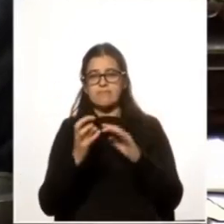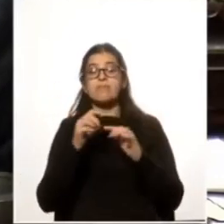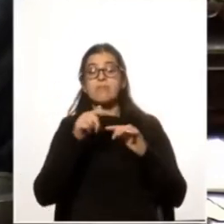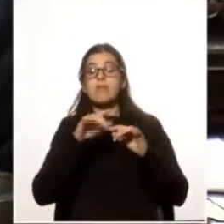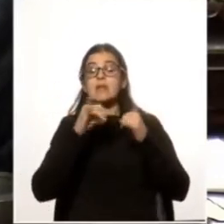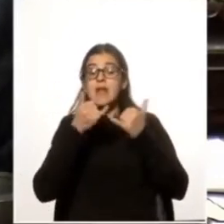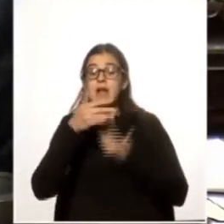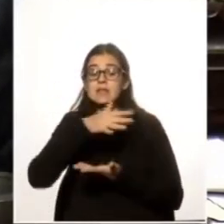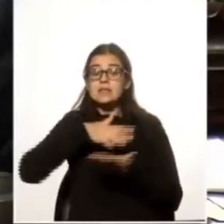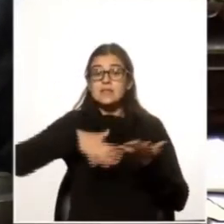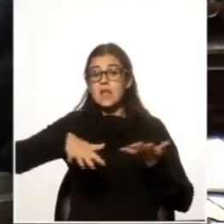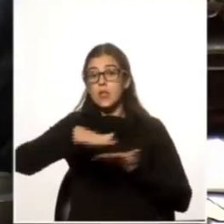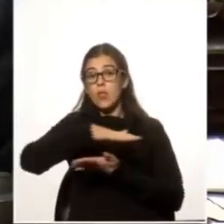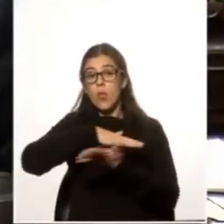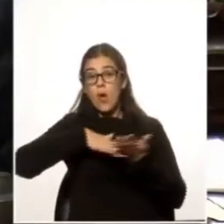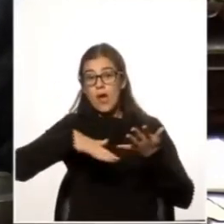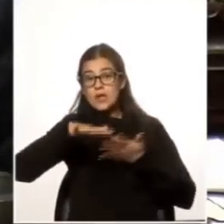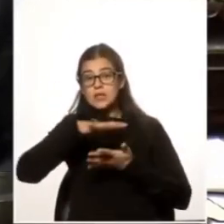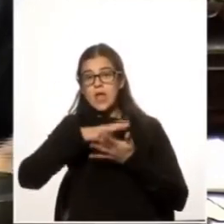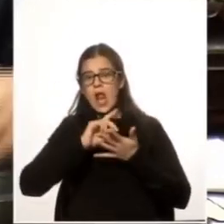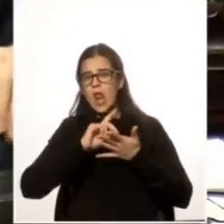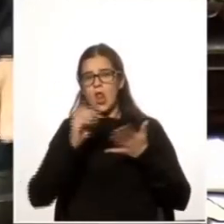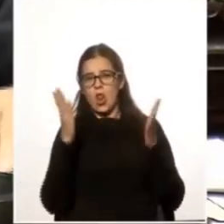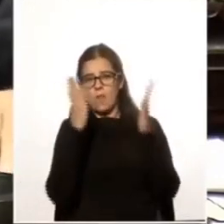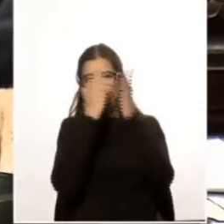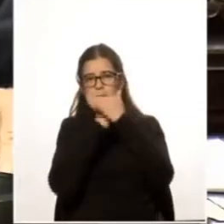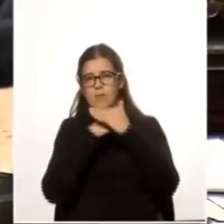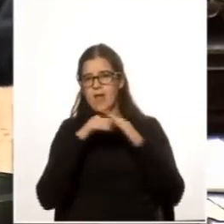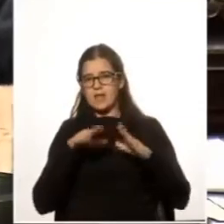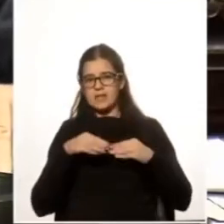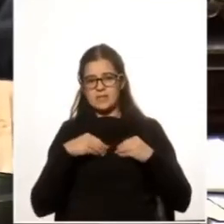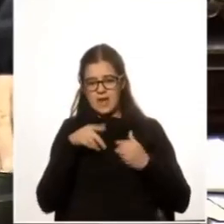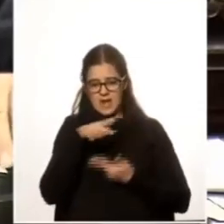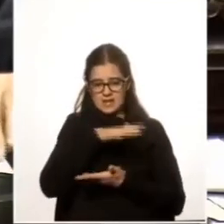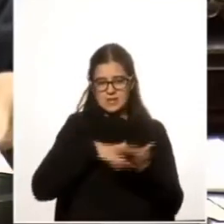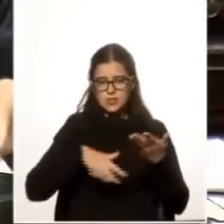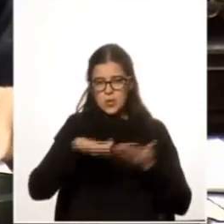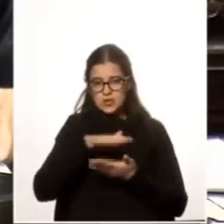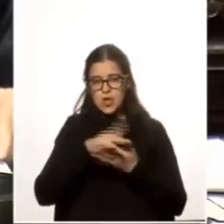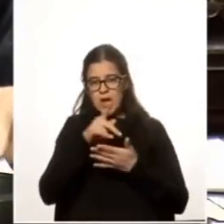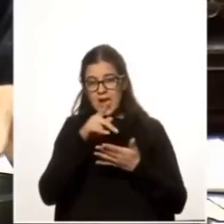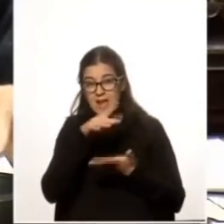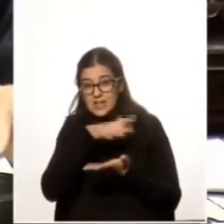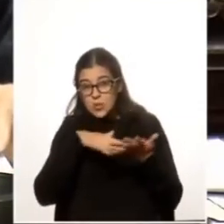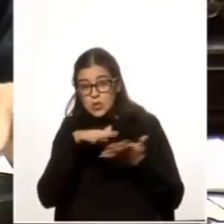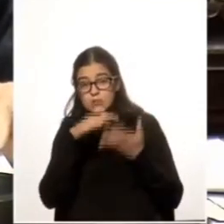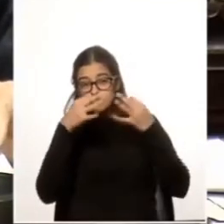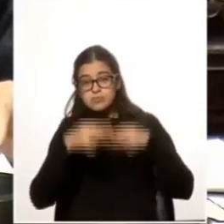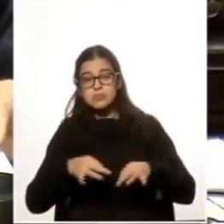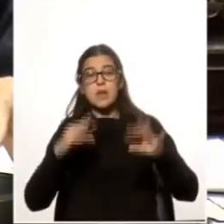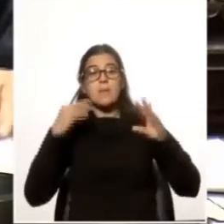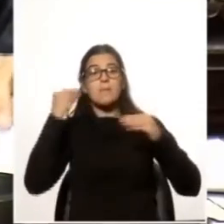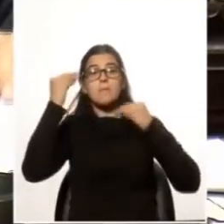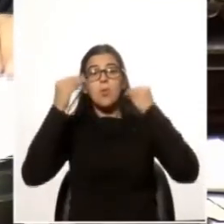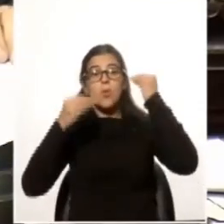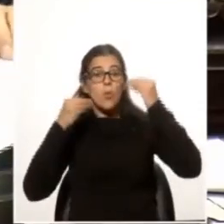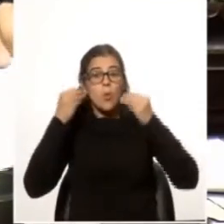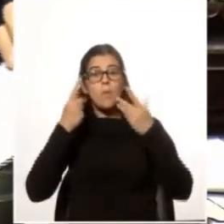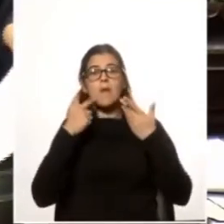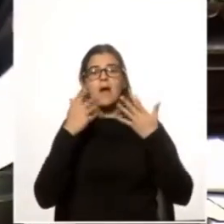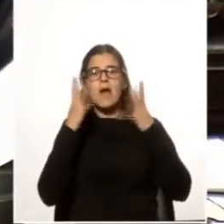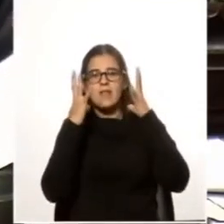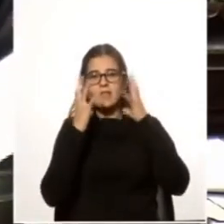llevando la situación a lo inaceptable. La situación preocupa y en